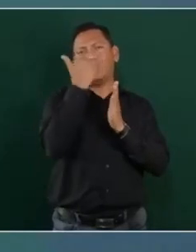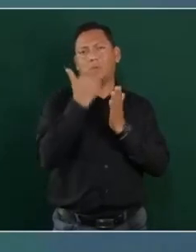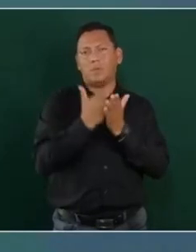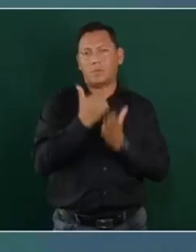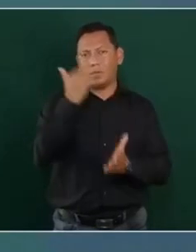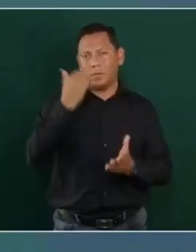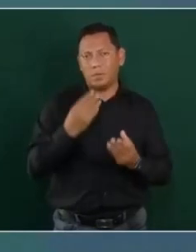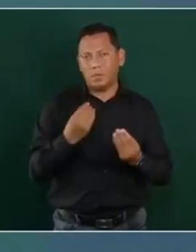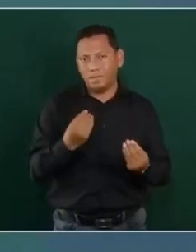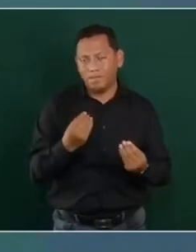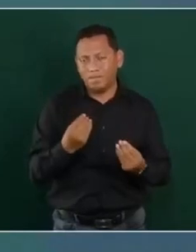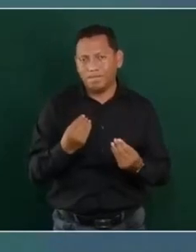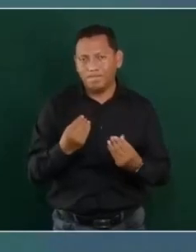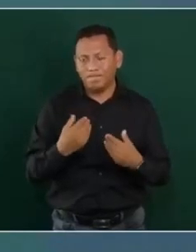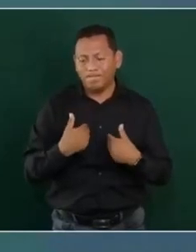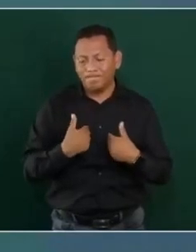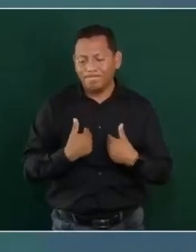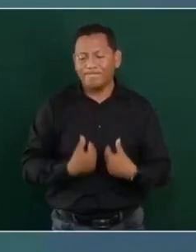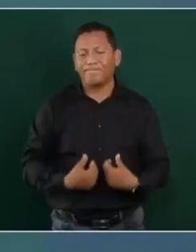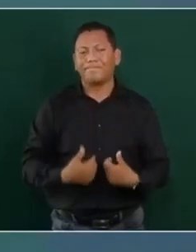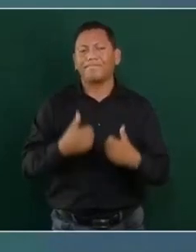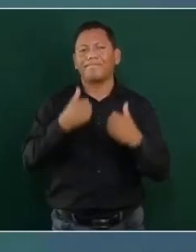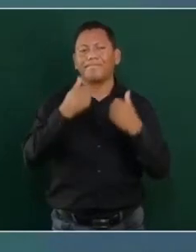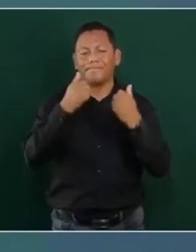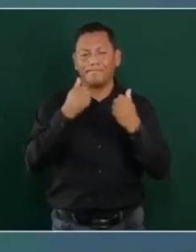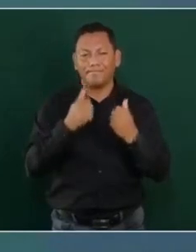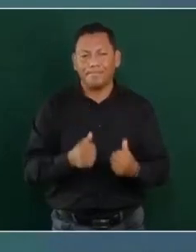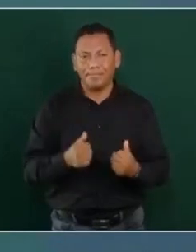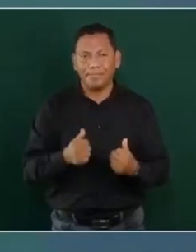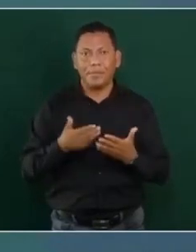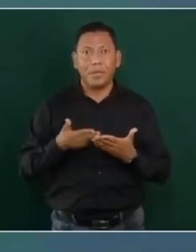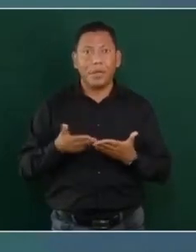Entonces, ¿qué tenemos nosotros que hacer?